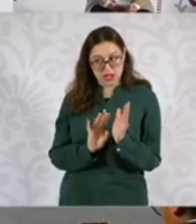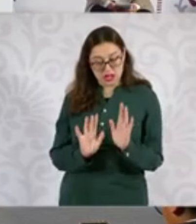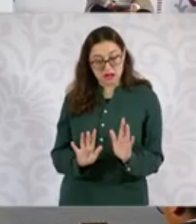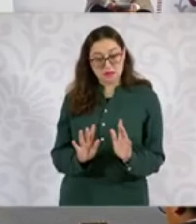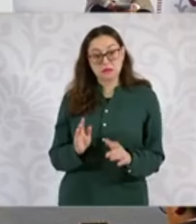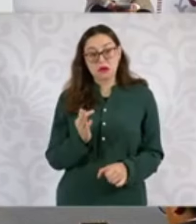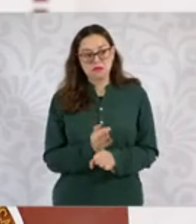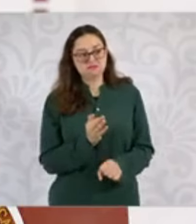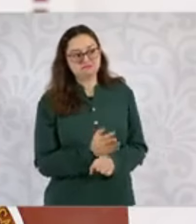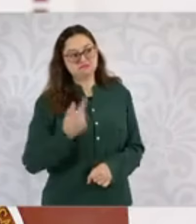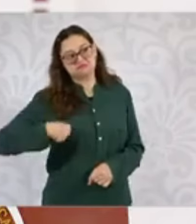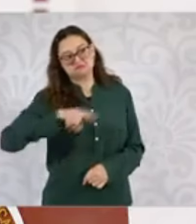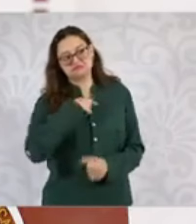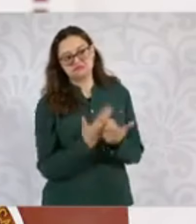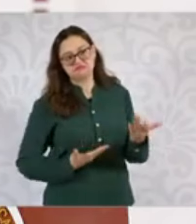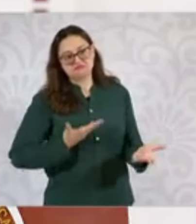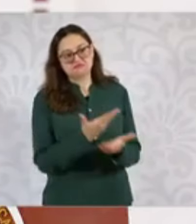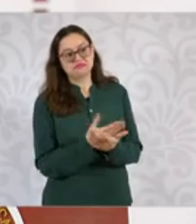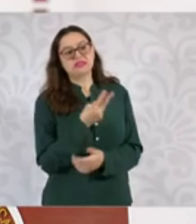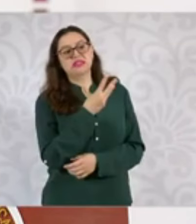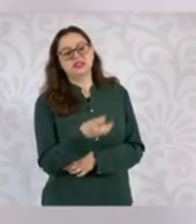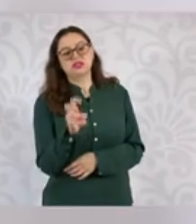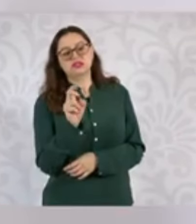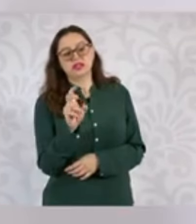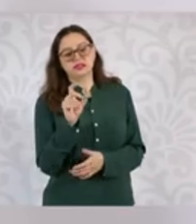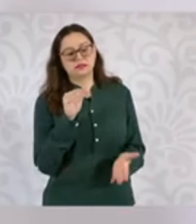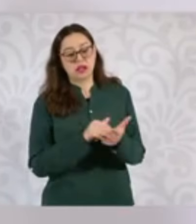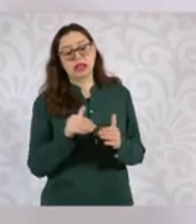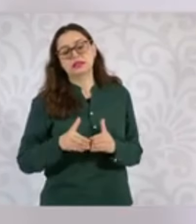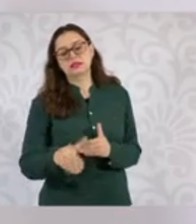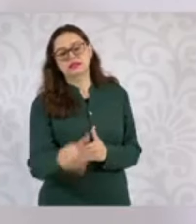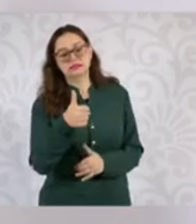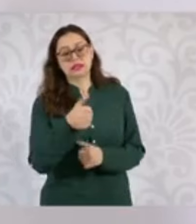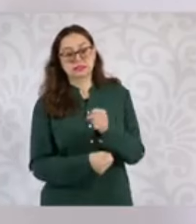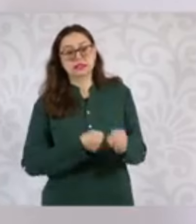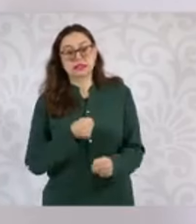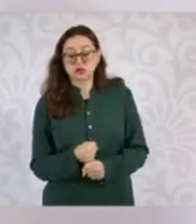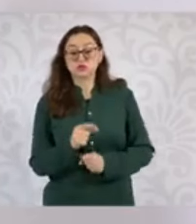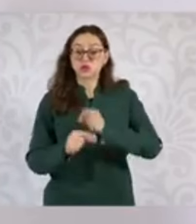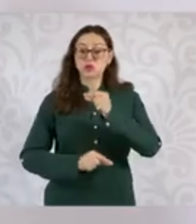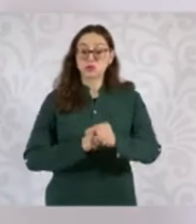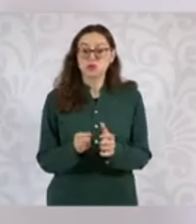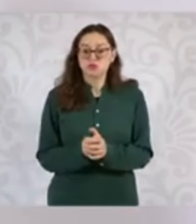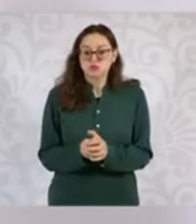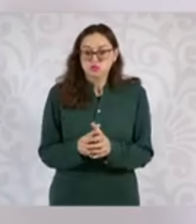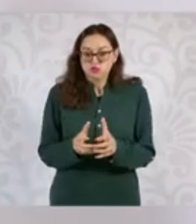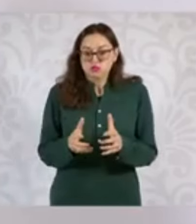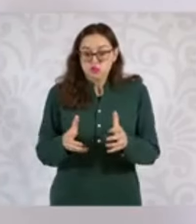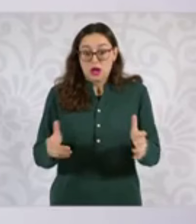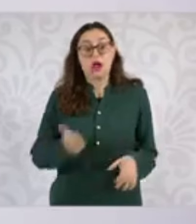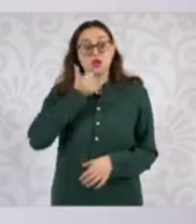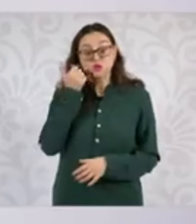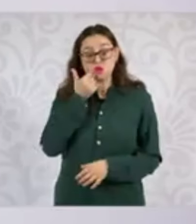planteando 330 mil en la administración para que cada vez más jóvenes que decidan